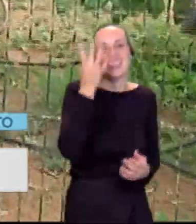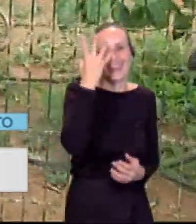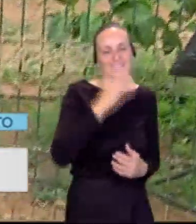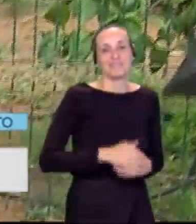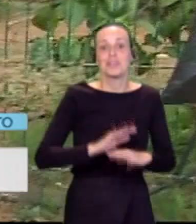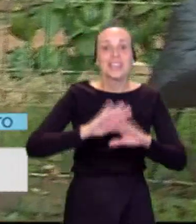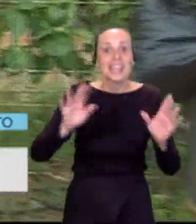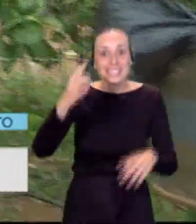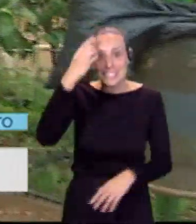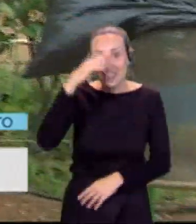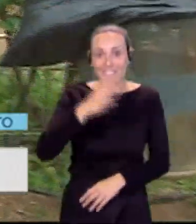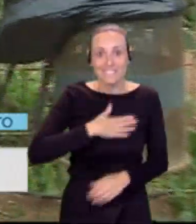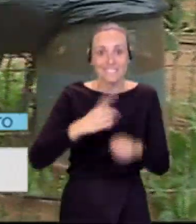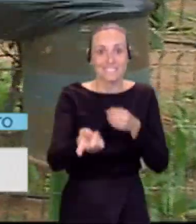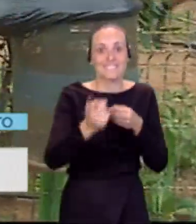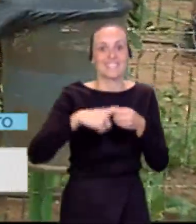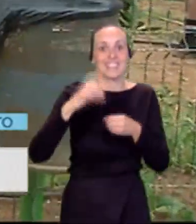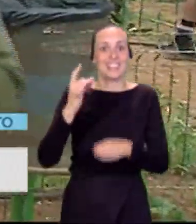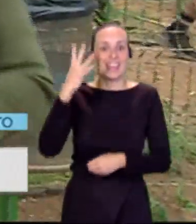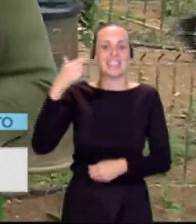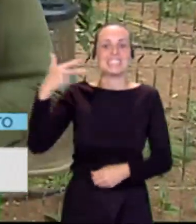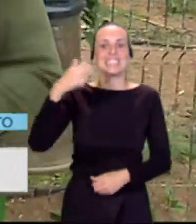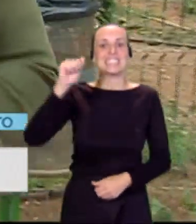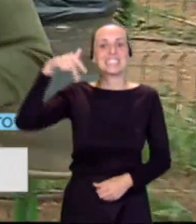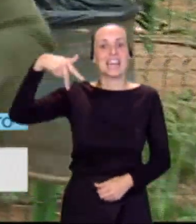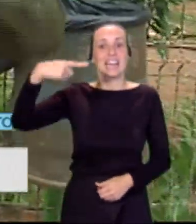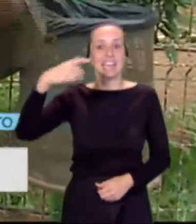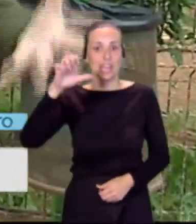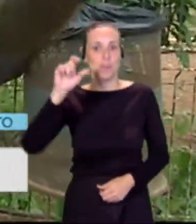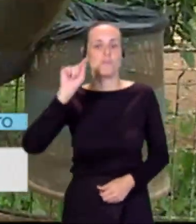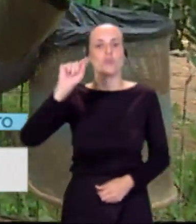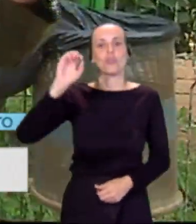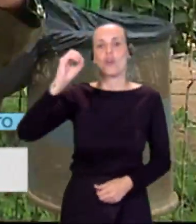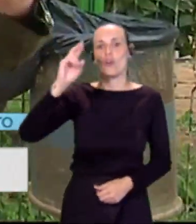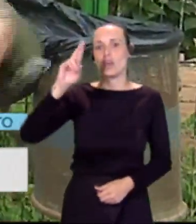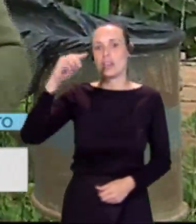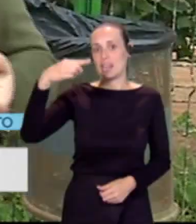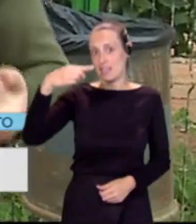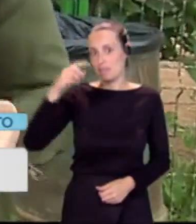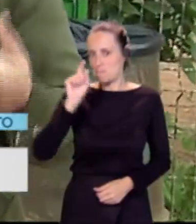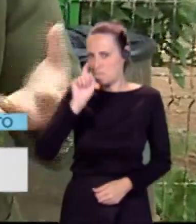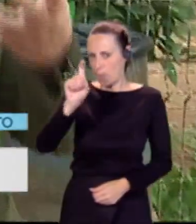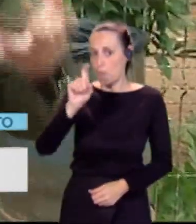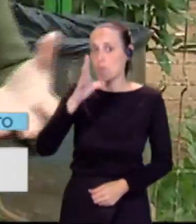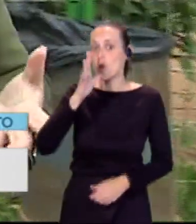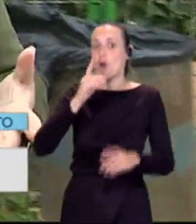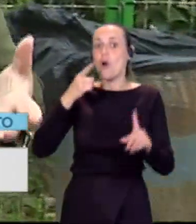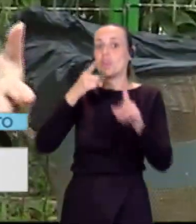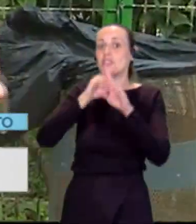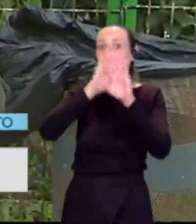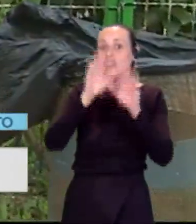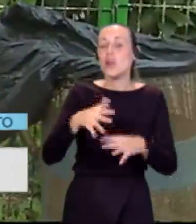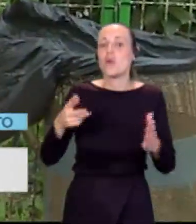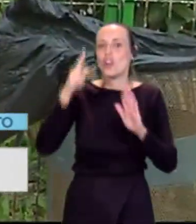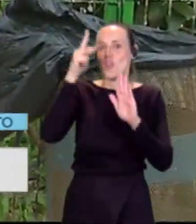quieren sumarse a esta iniciativa en CHEIN URG, porque el objetivo también final es que se cambie la normativa